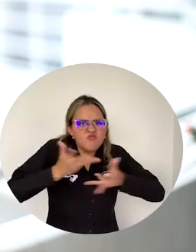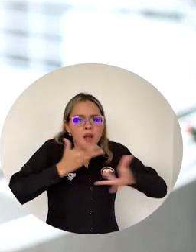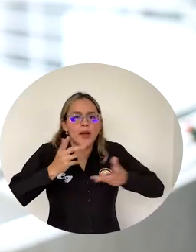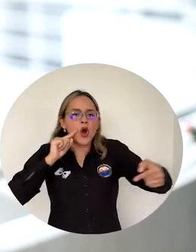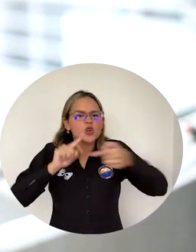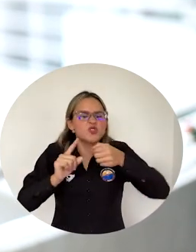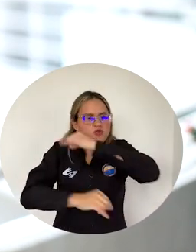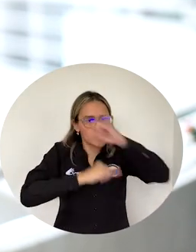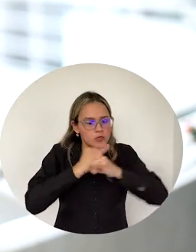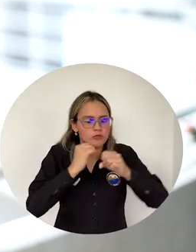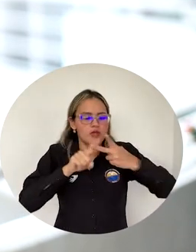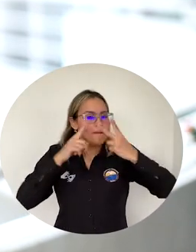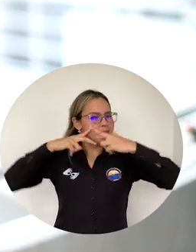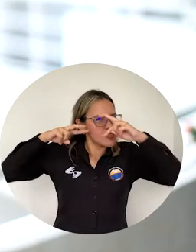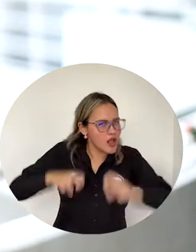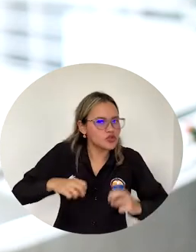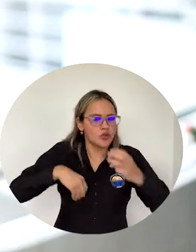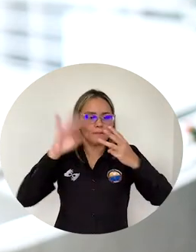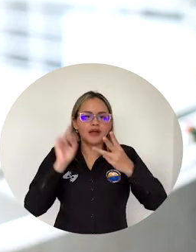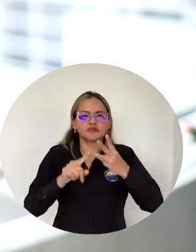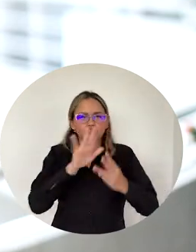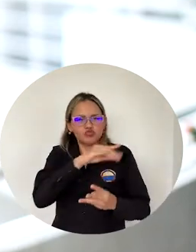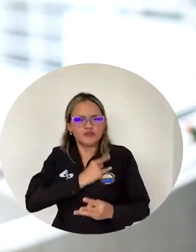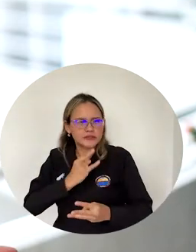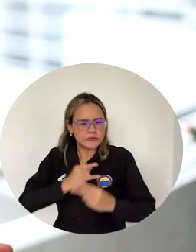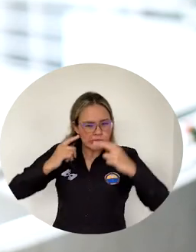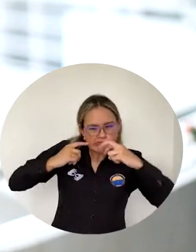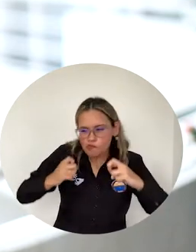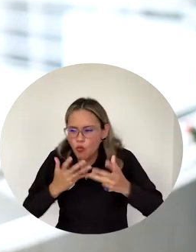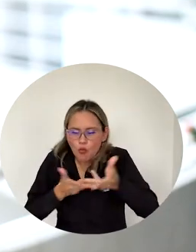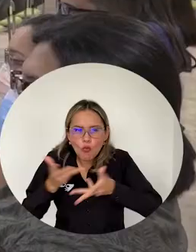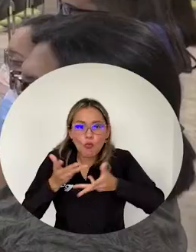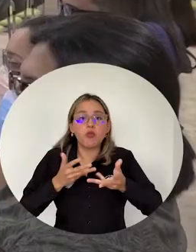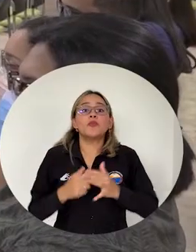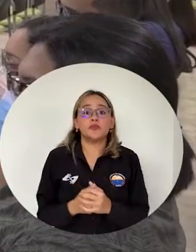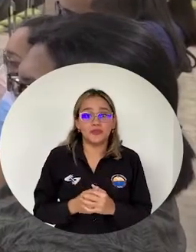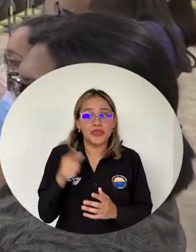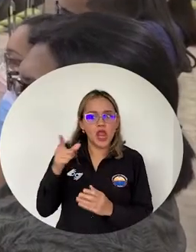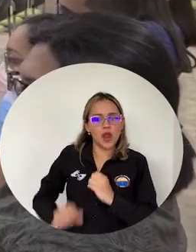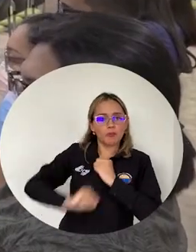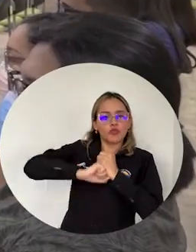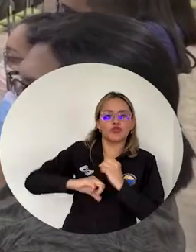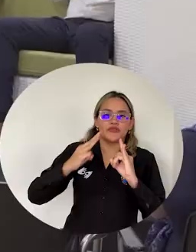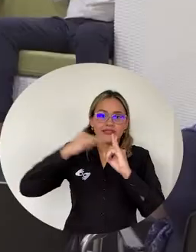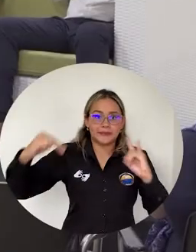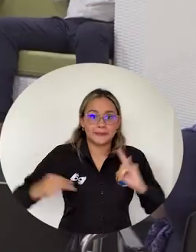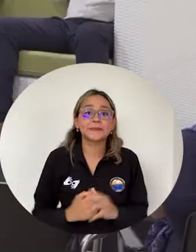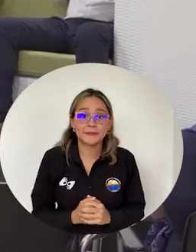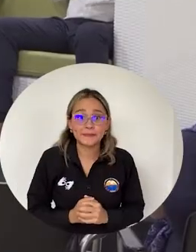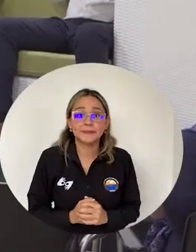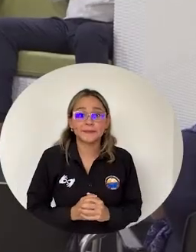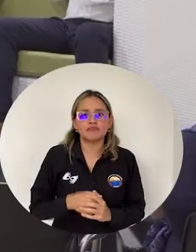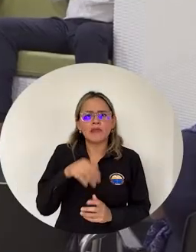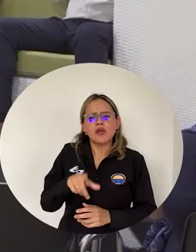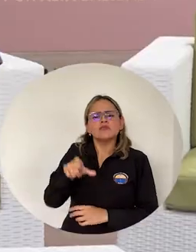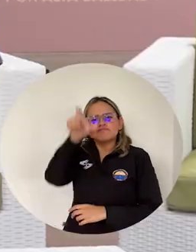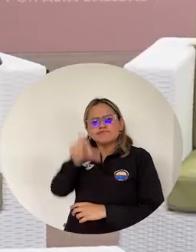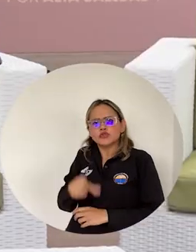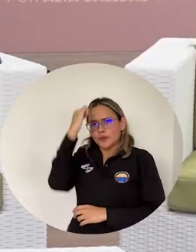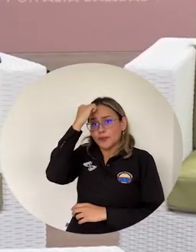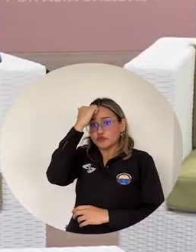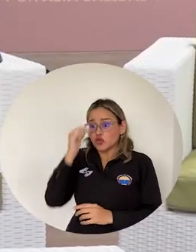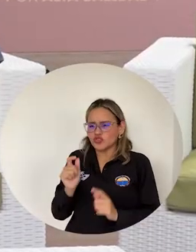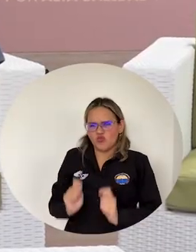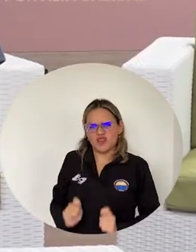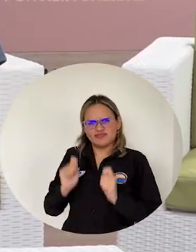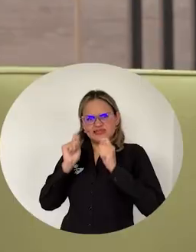internacionalización Investigación y academia En nuestra Alma Mater La Universidad del Magdalena Concedió la distinción Maestro